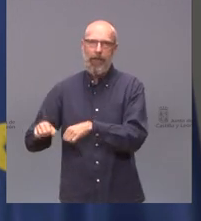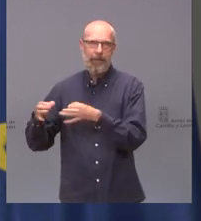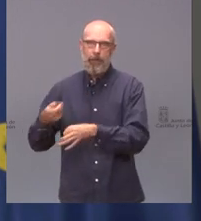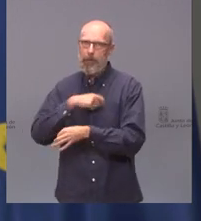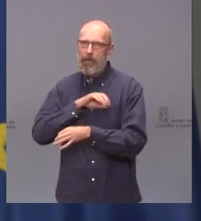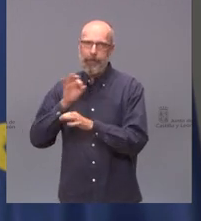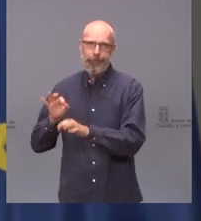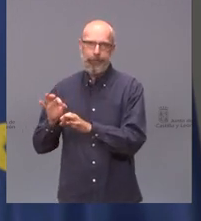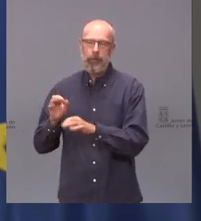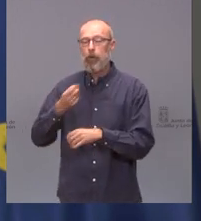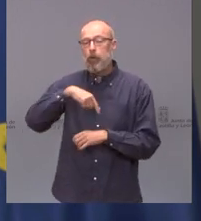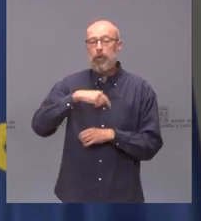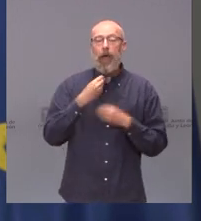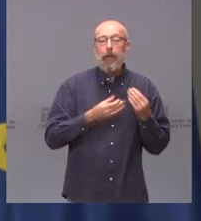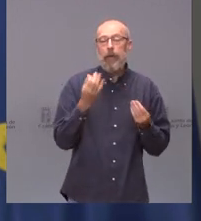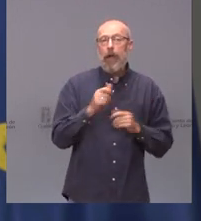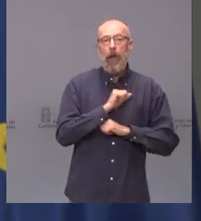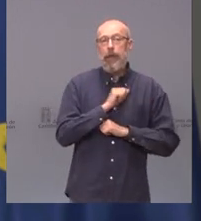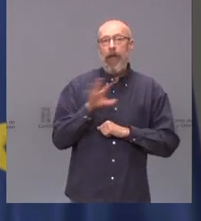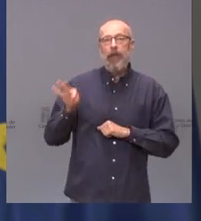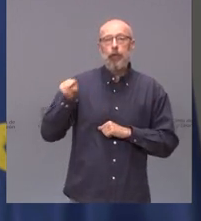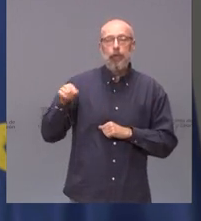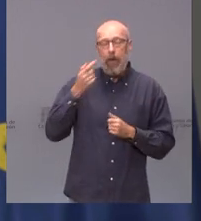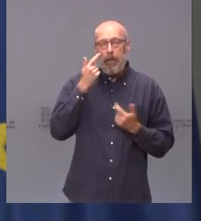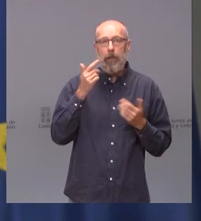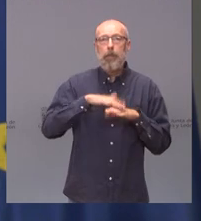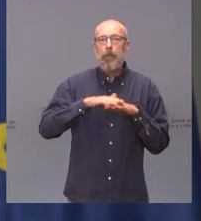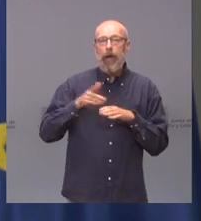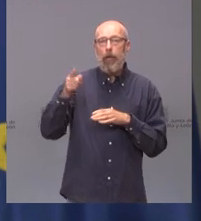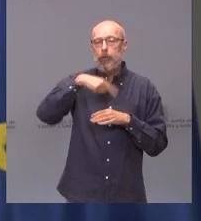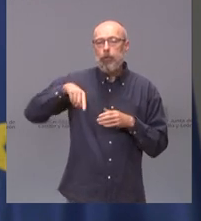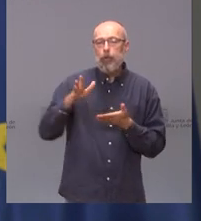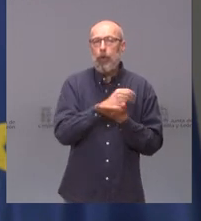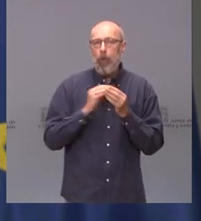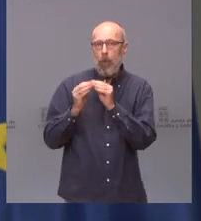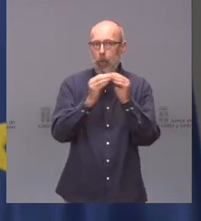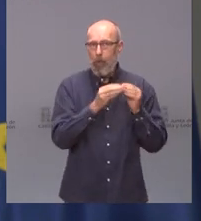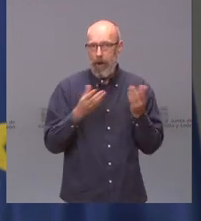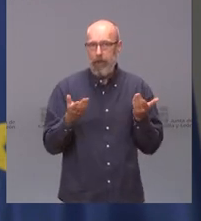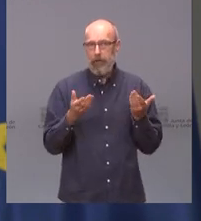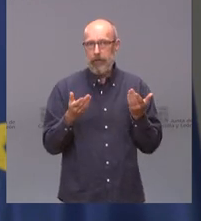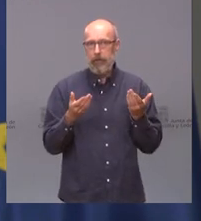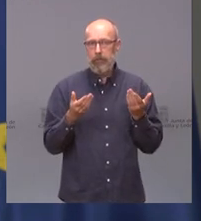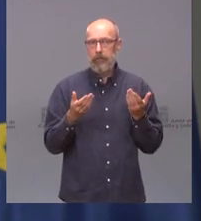decisión que se tome para actuar de forma conjunta. Si no hiciéramos esto, estoy seguro que seríamos severamente criticados. Sobre el edificio Rondilla,